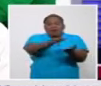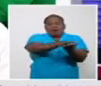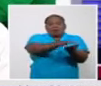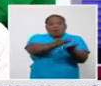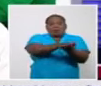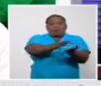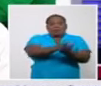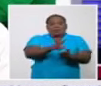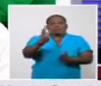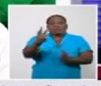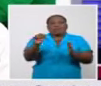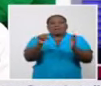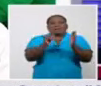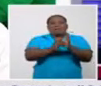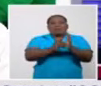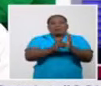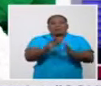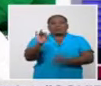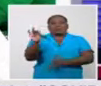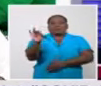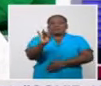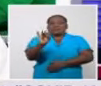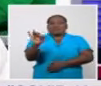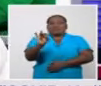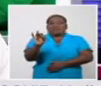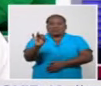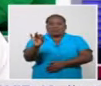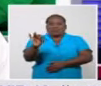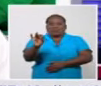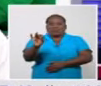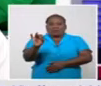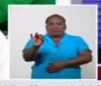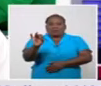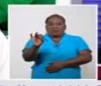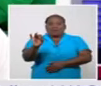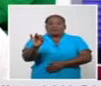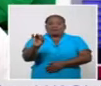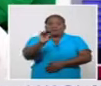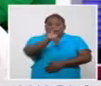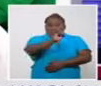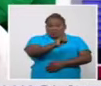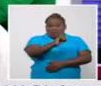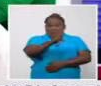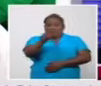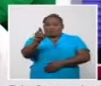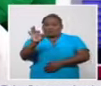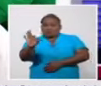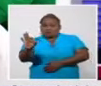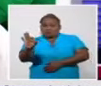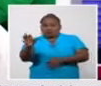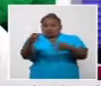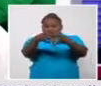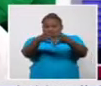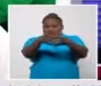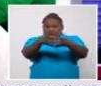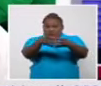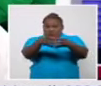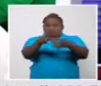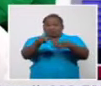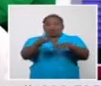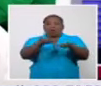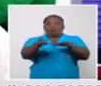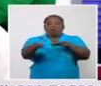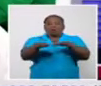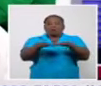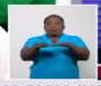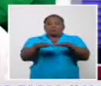,077 pacientes diagnosticados en este grupo de edad. Activos, o sea,